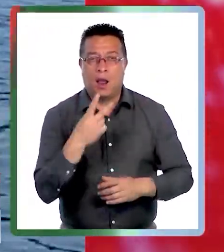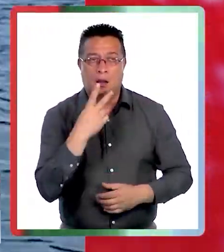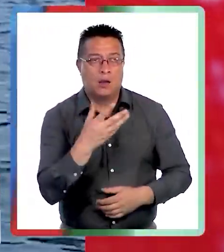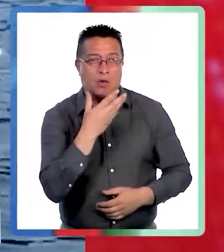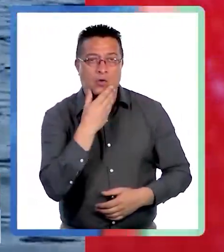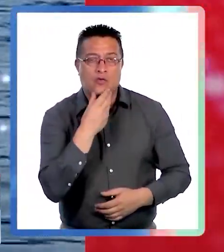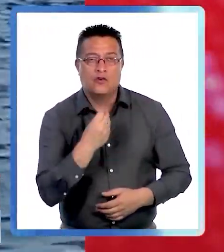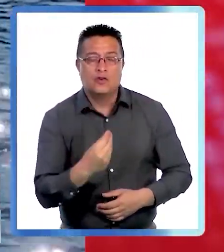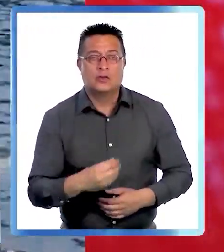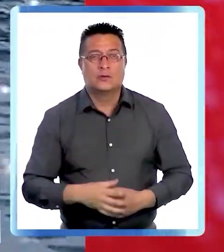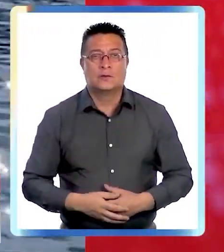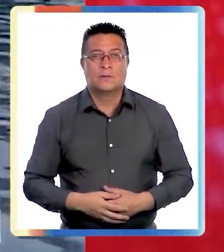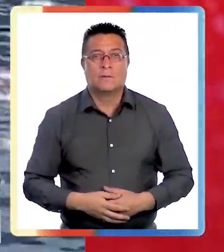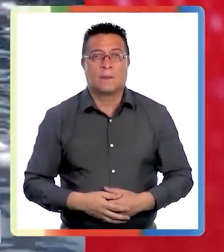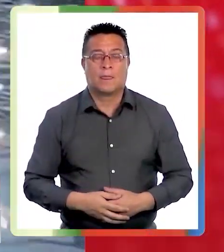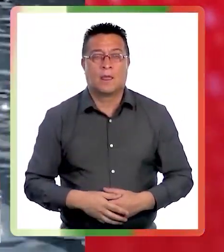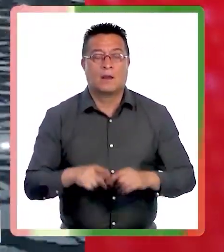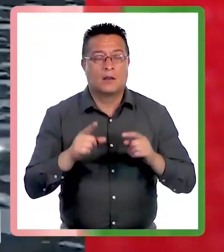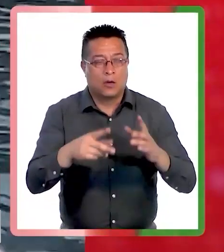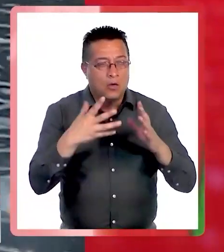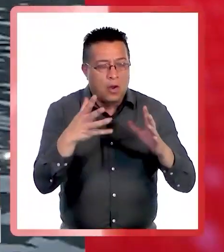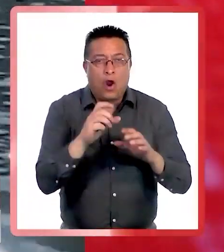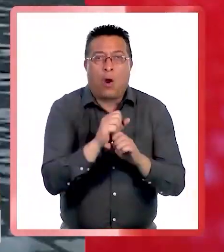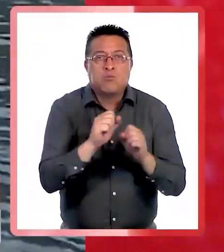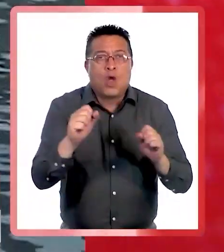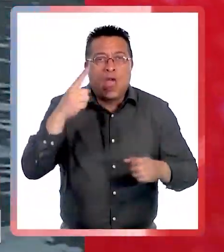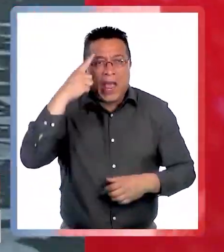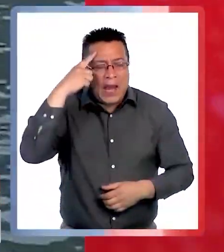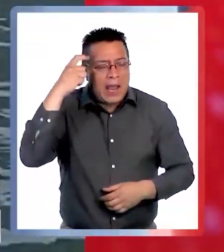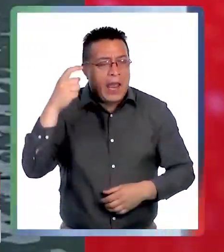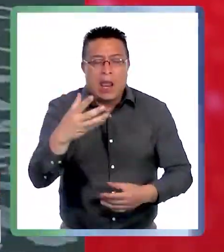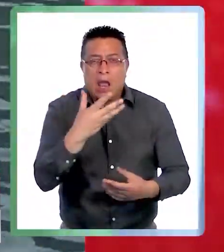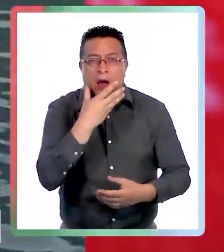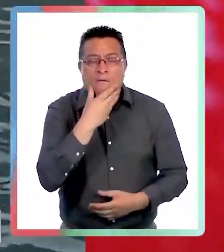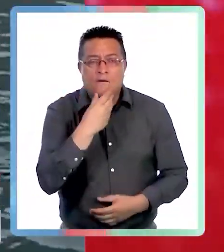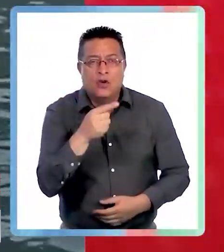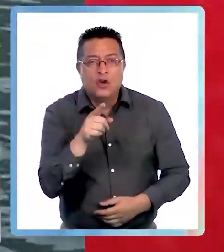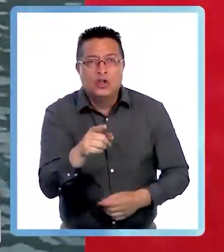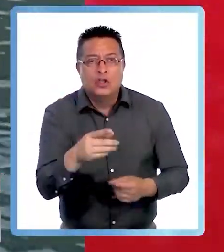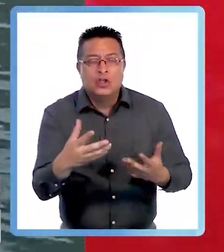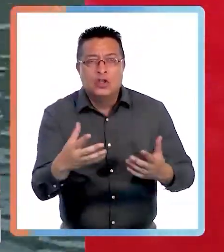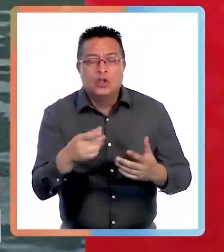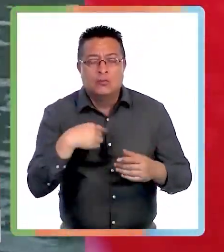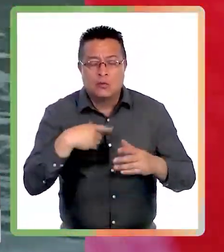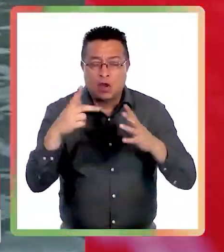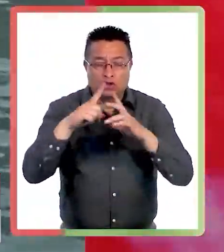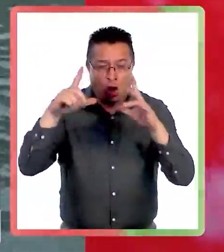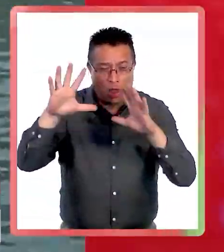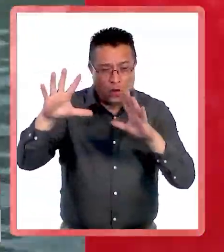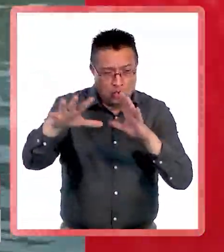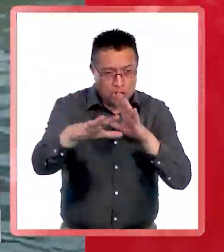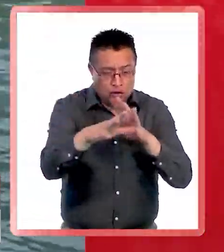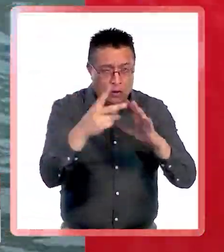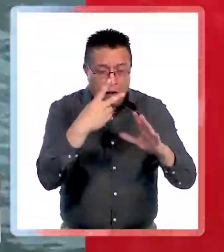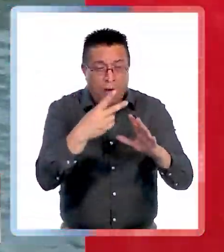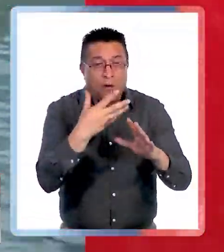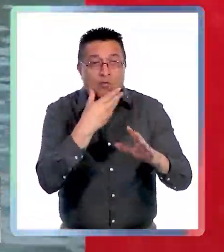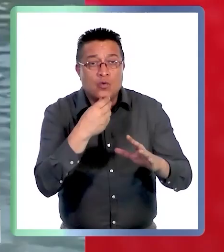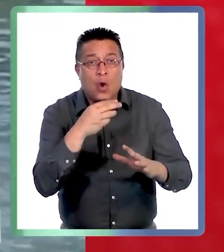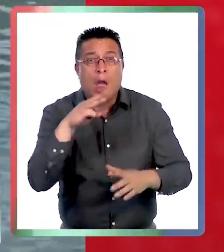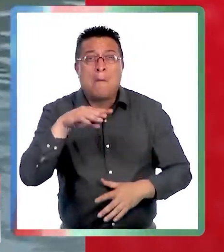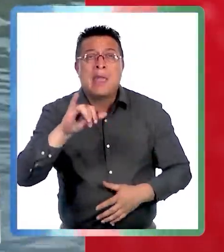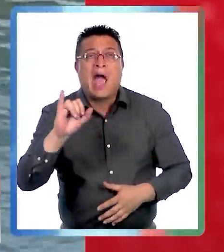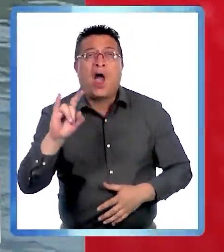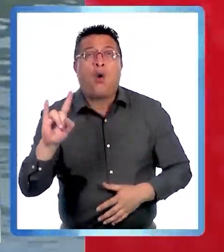¡No puedo! ¡Es una cosa más exquisita, no lo puedo creer! ¡Adelante tu puma, dale! ¡Porque estoy contra el sol! ¡Lindo! ¡Miau! ¡Es un